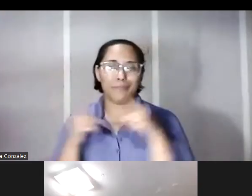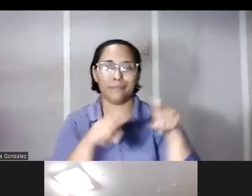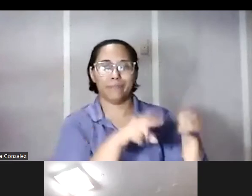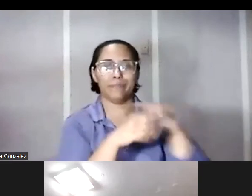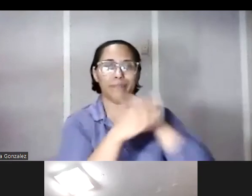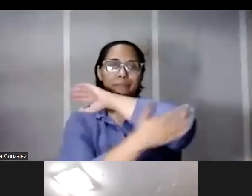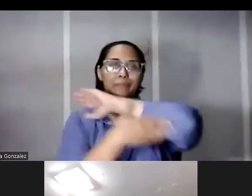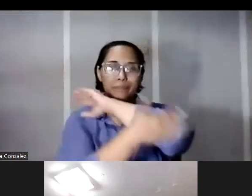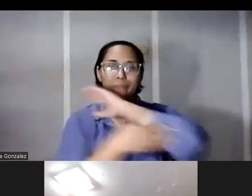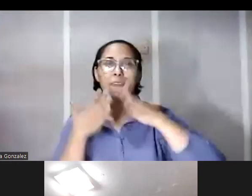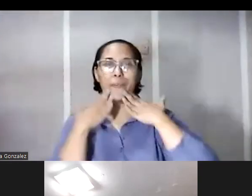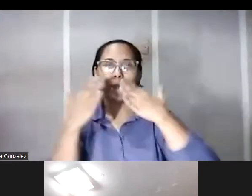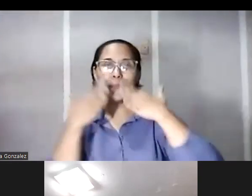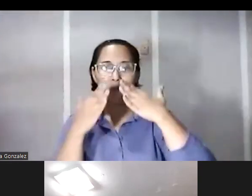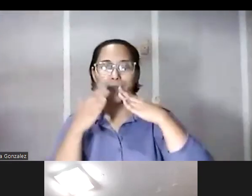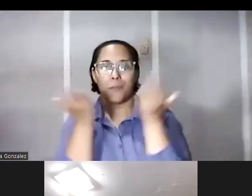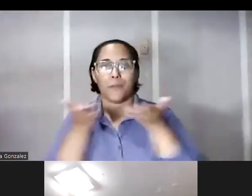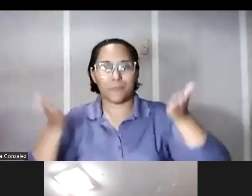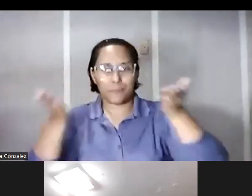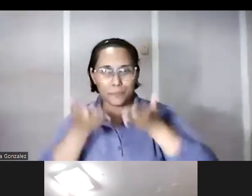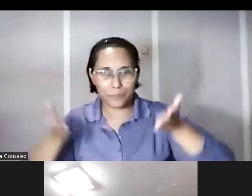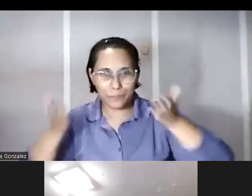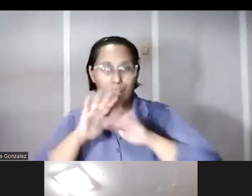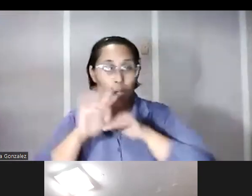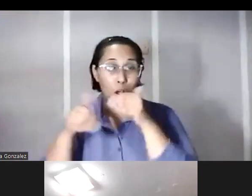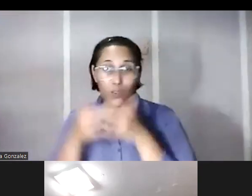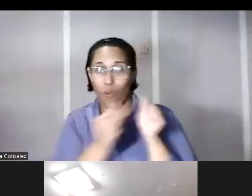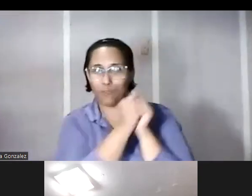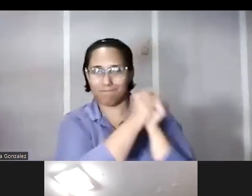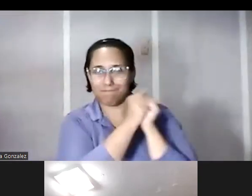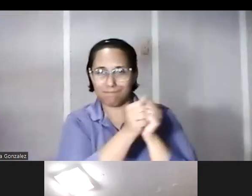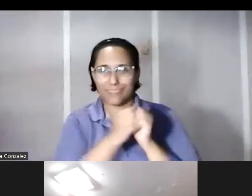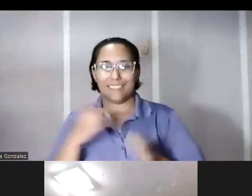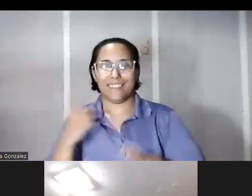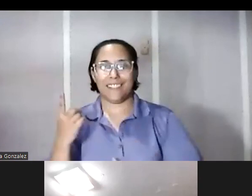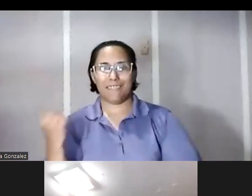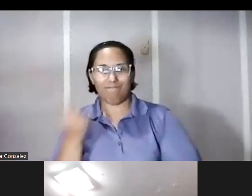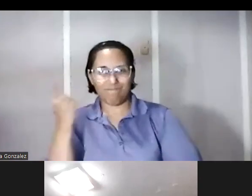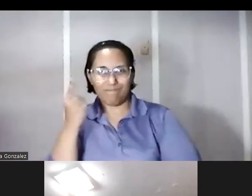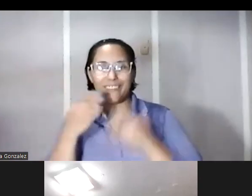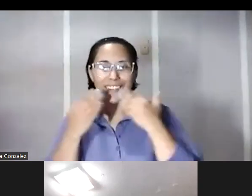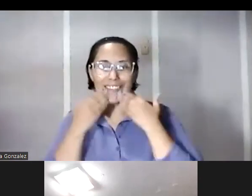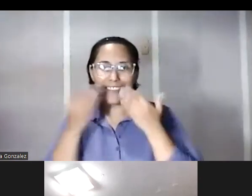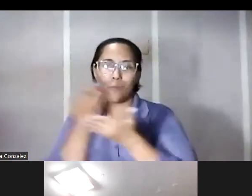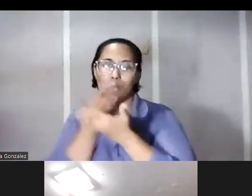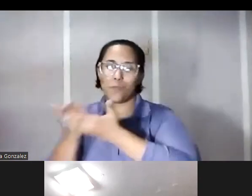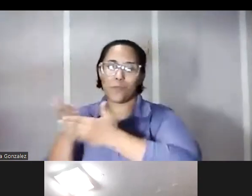que muchísimas gracias por estar con nosotros a todos los que nos acompañan como siempre gracias y muy buenas noches a todos